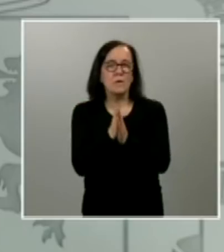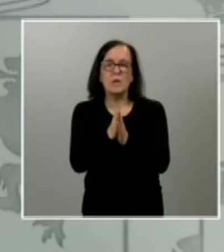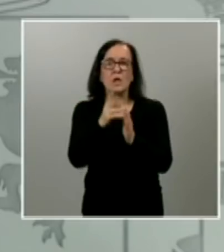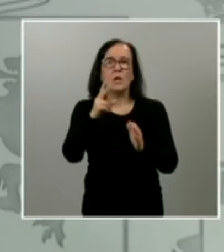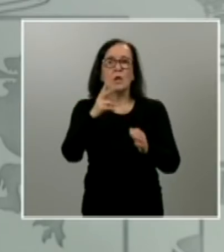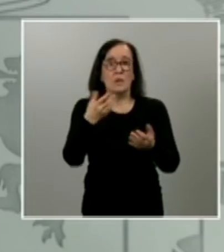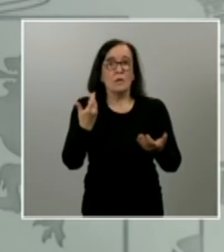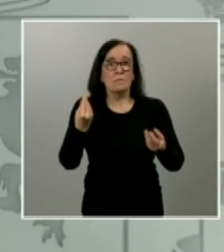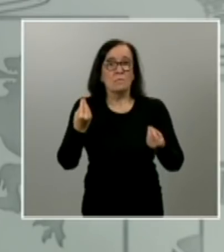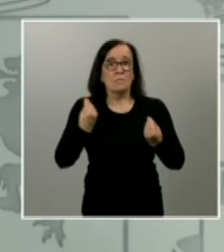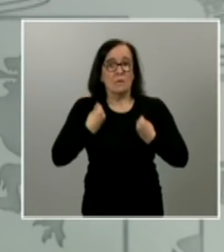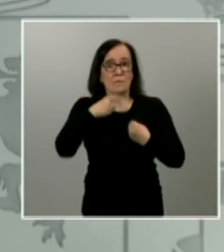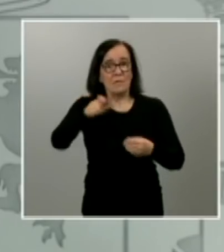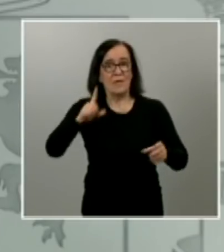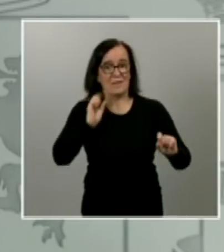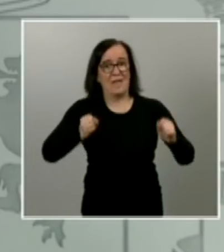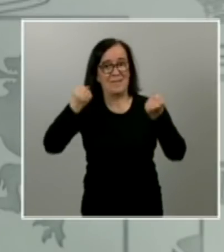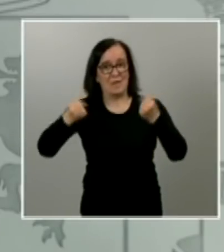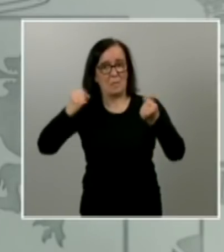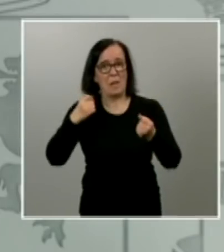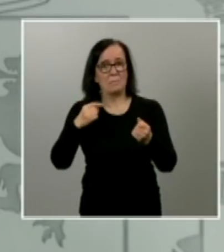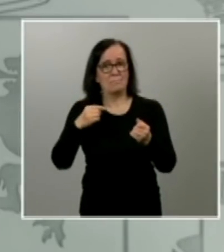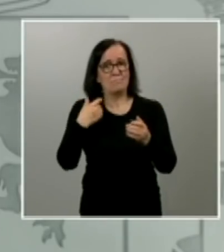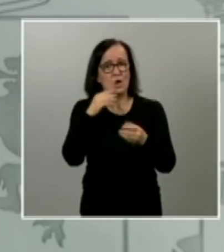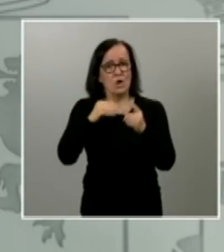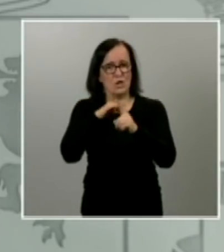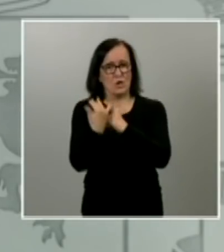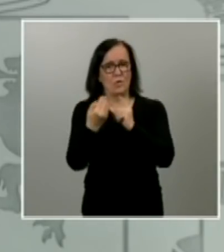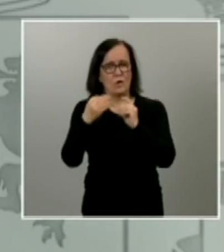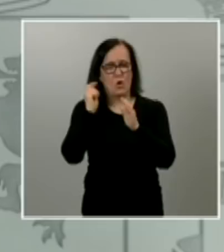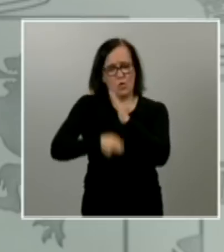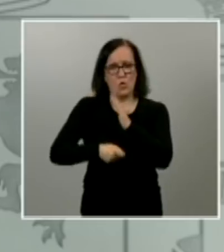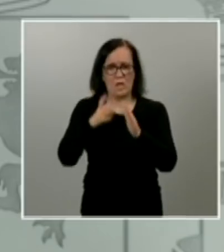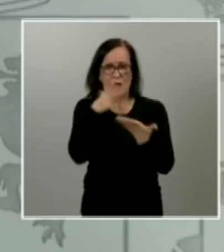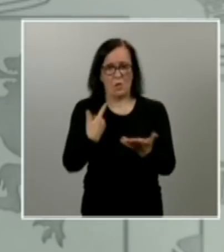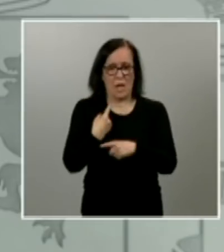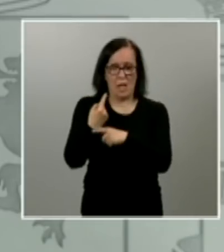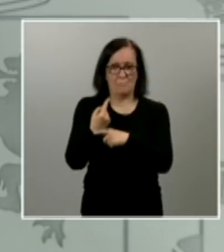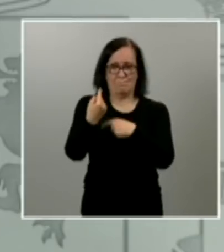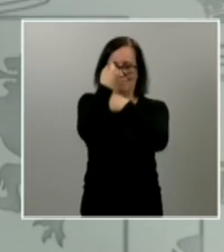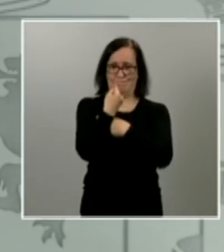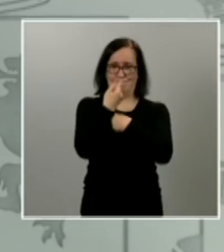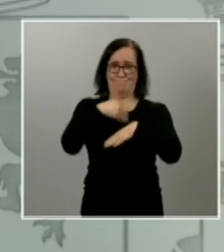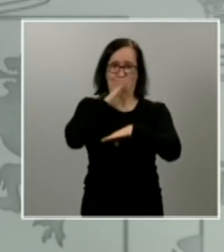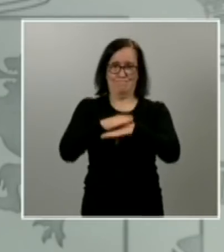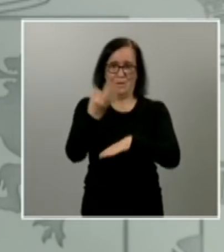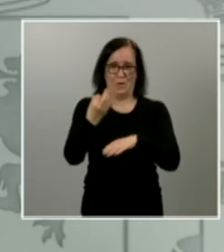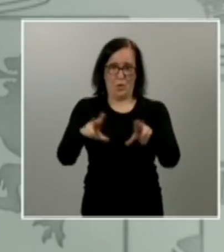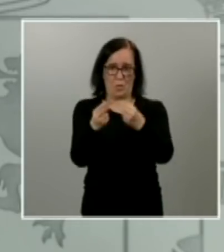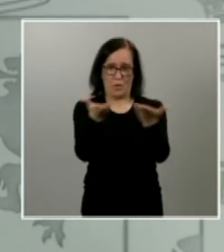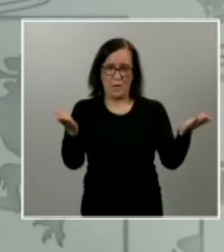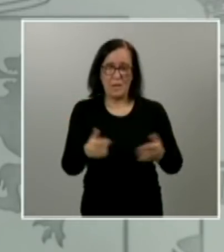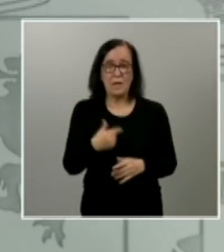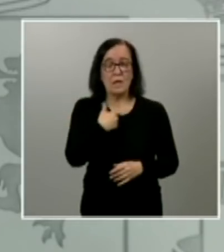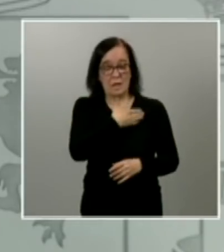salvando con estas medidas tan duras que nos estamos autoimponiendo como sociedad pero lo que quiero decirles o deciros si me